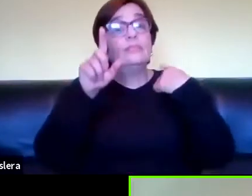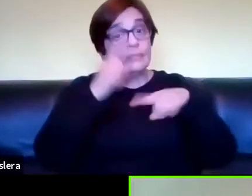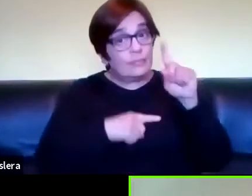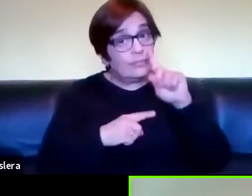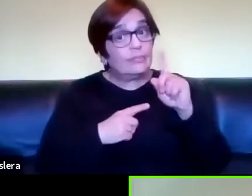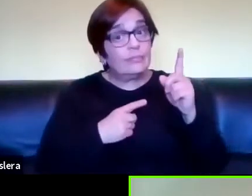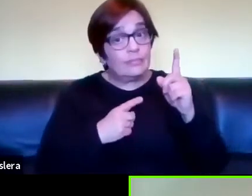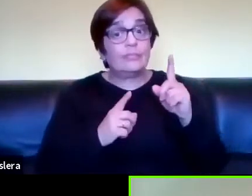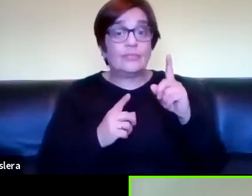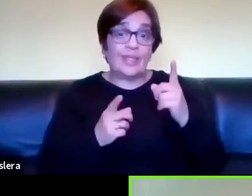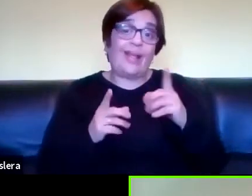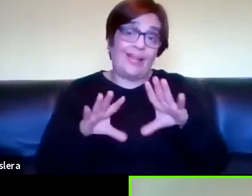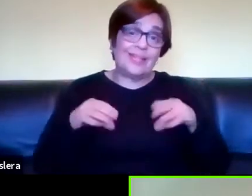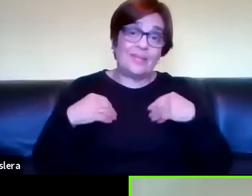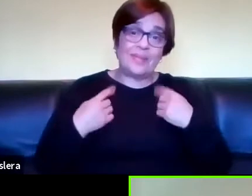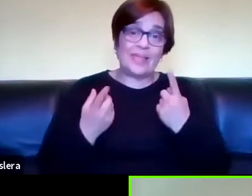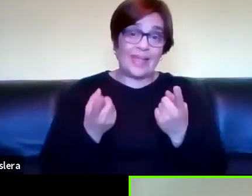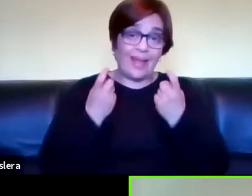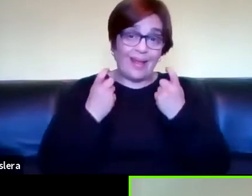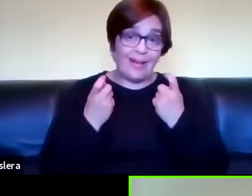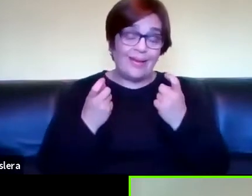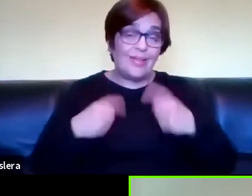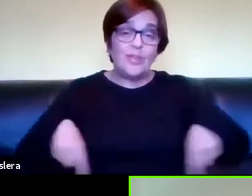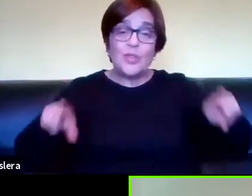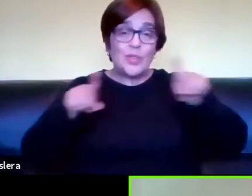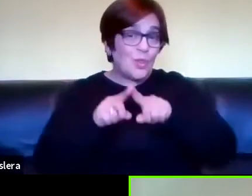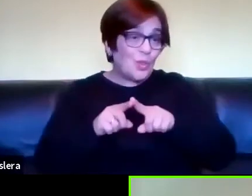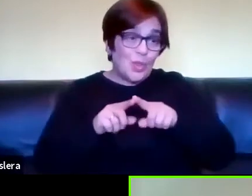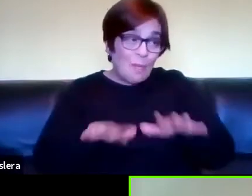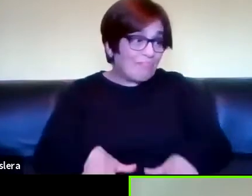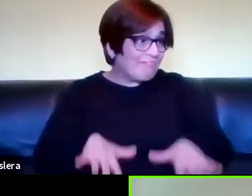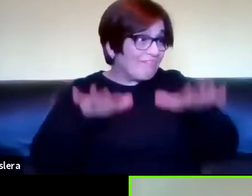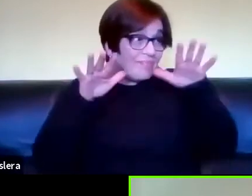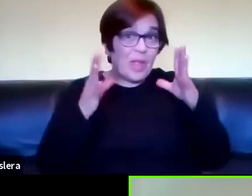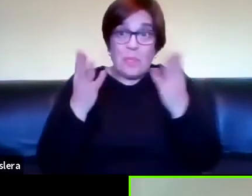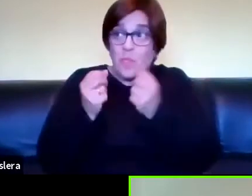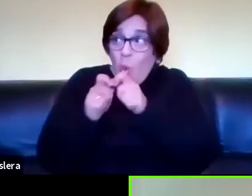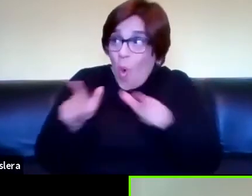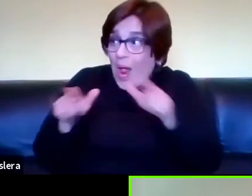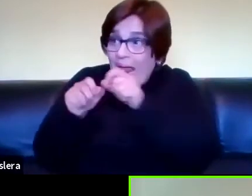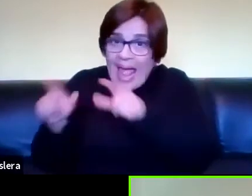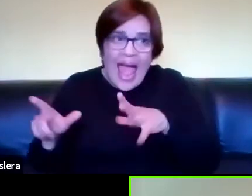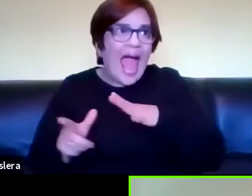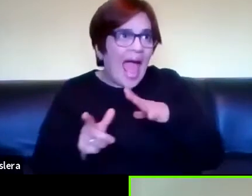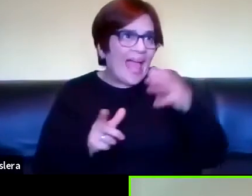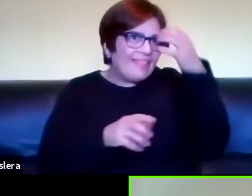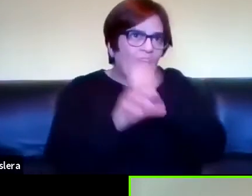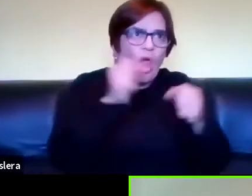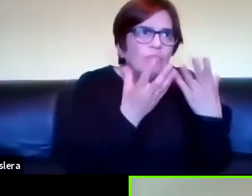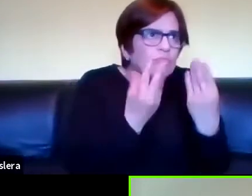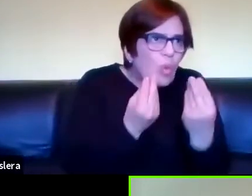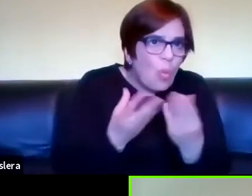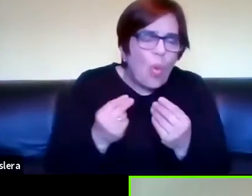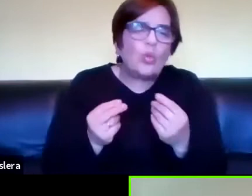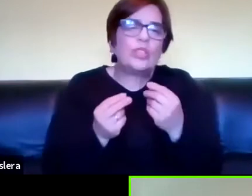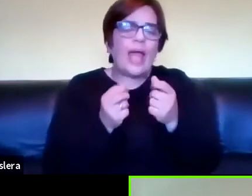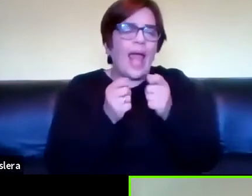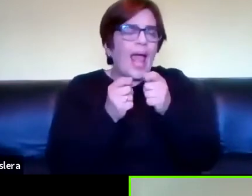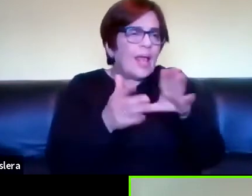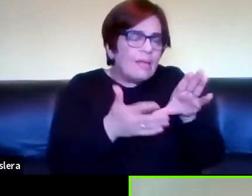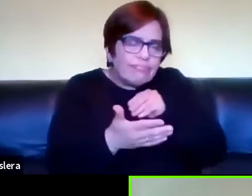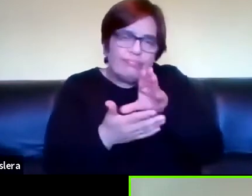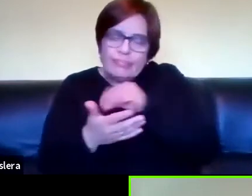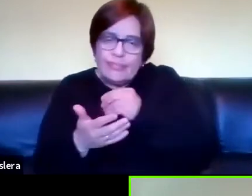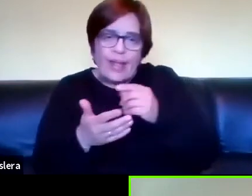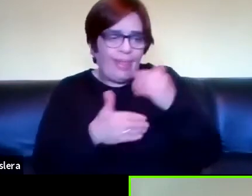reconocer que los nuevos sujetos plurilingües pluriliterados y pluritecnológicos también están construyendo su